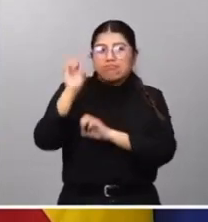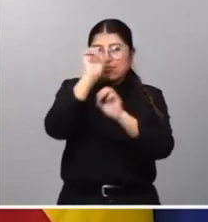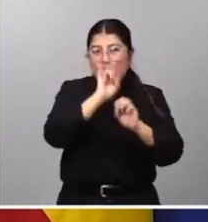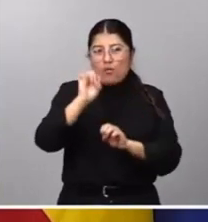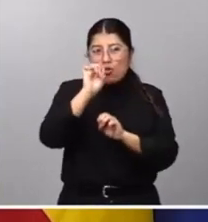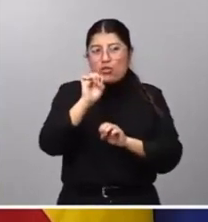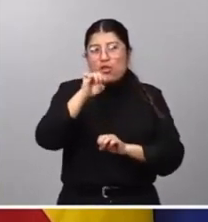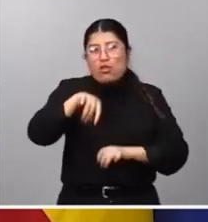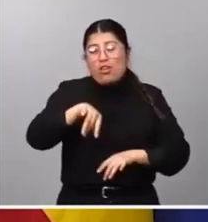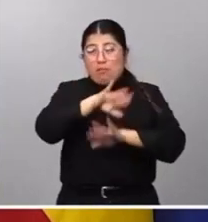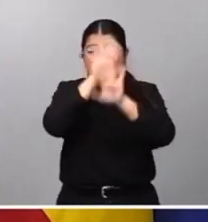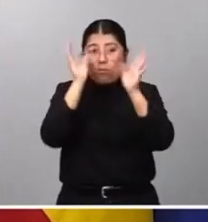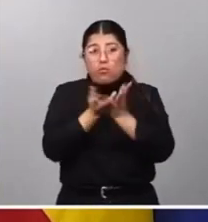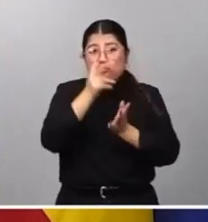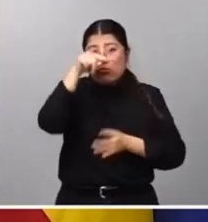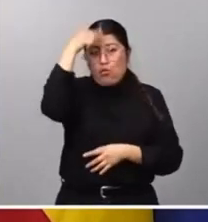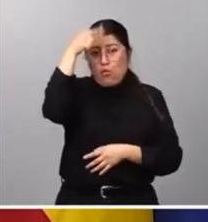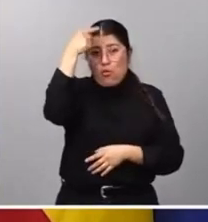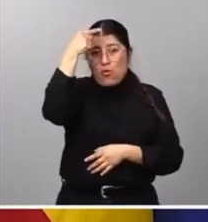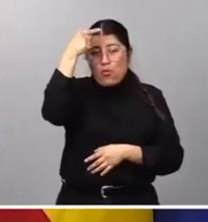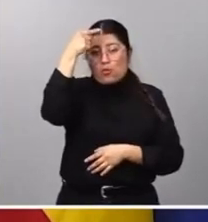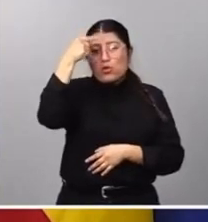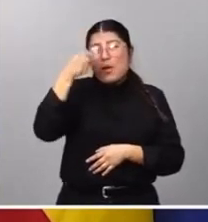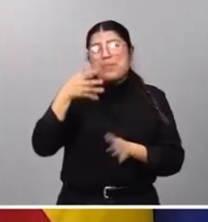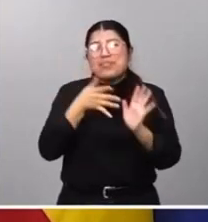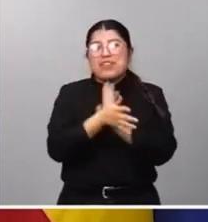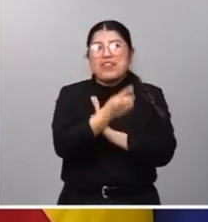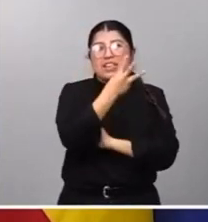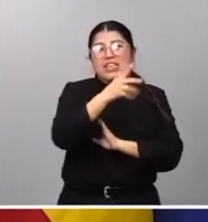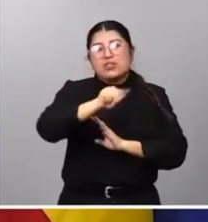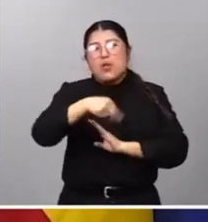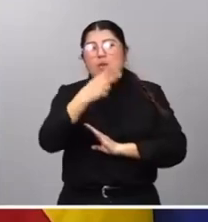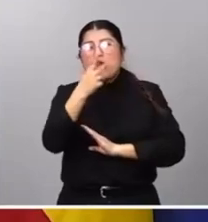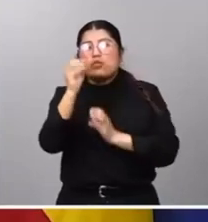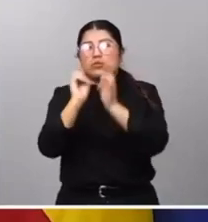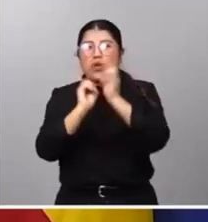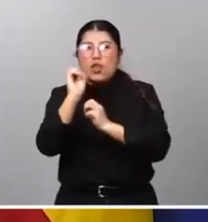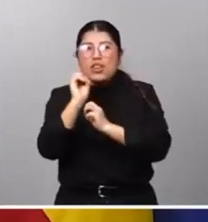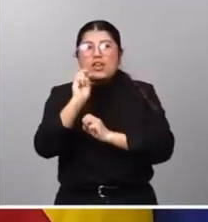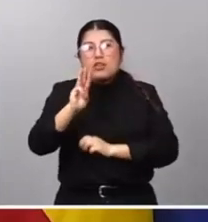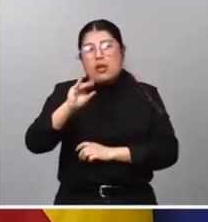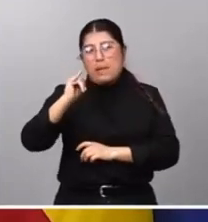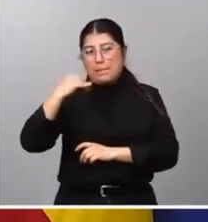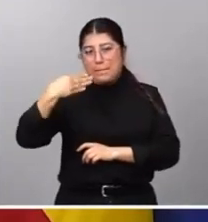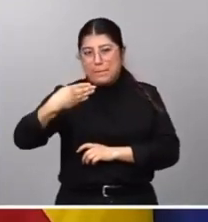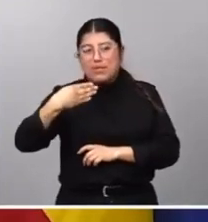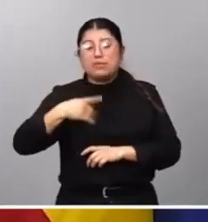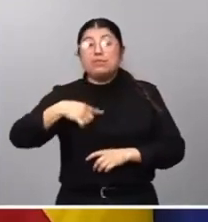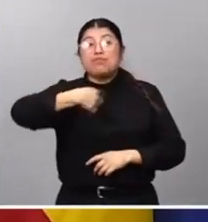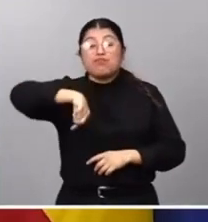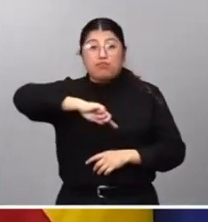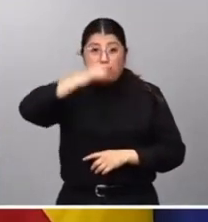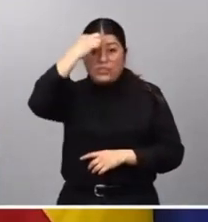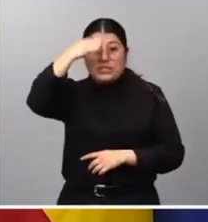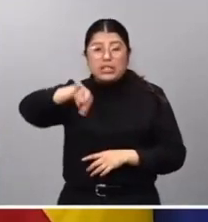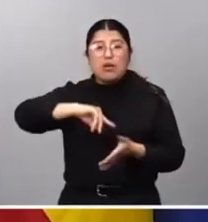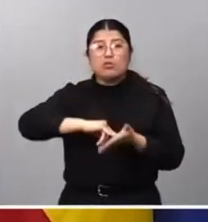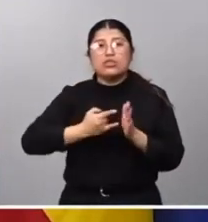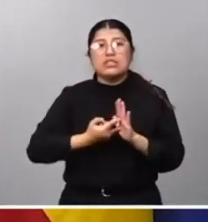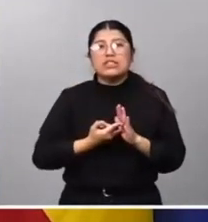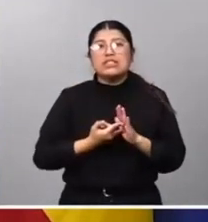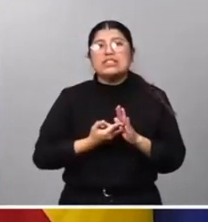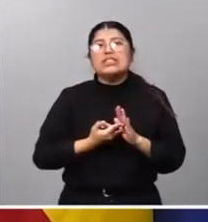de nuestro mundo cultural, representando alrededor del 3,2% de nuestro Producto Interior Bruto. Nosotros, como saben, tenemos un sistema de